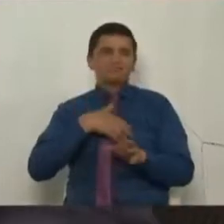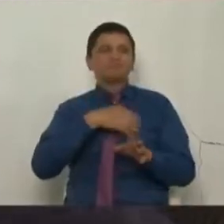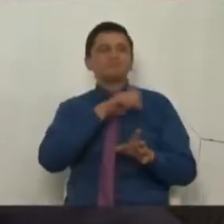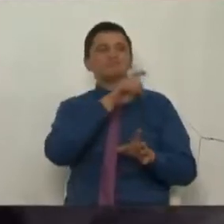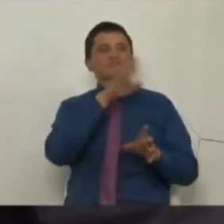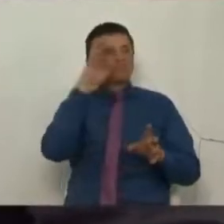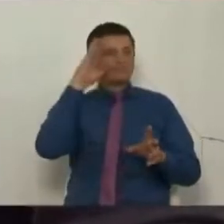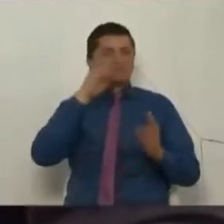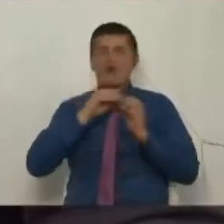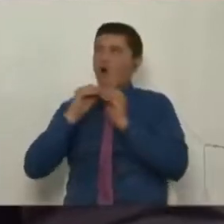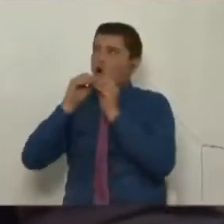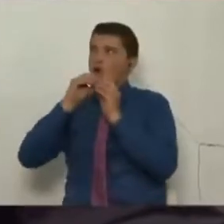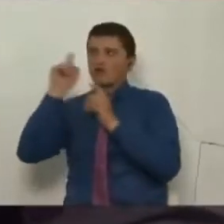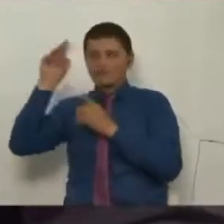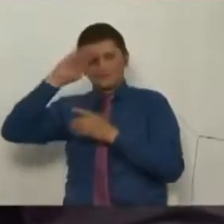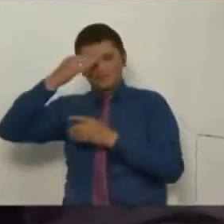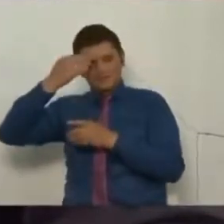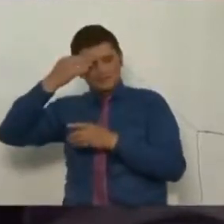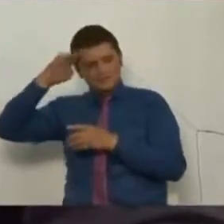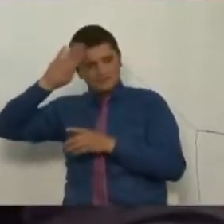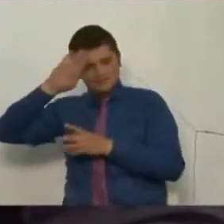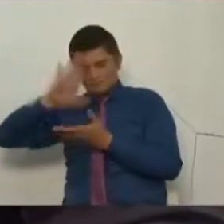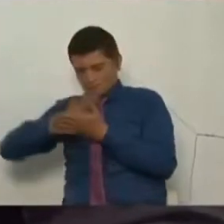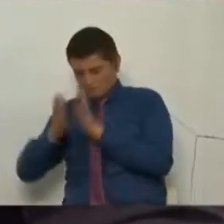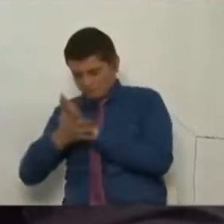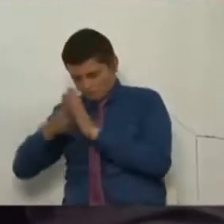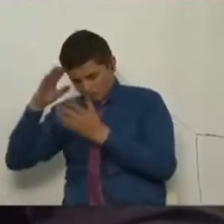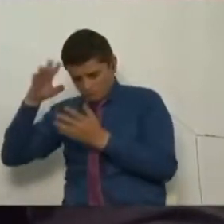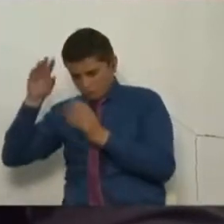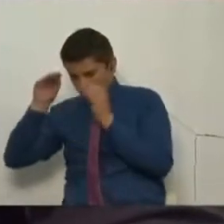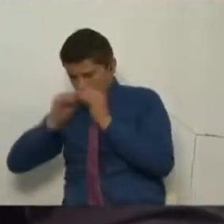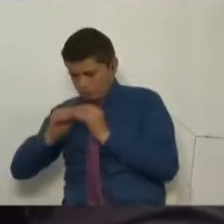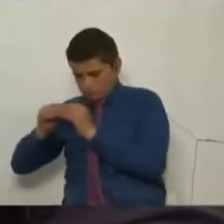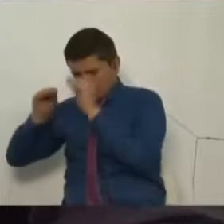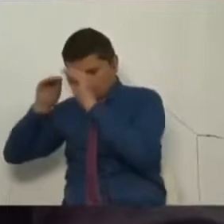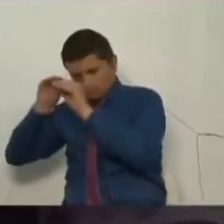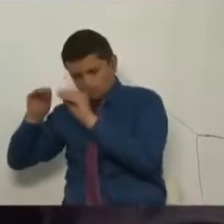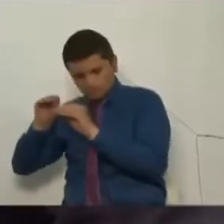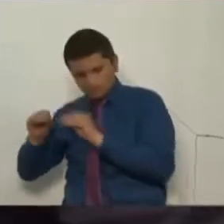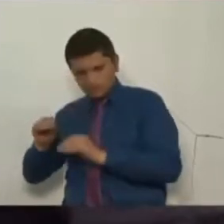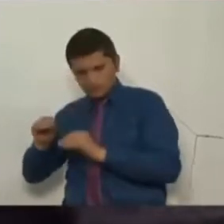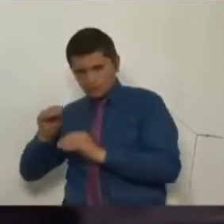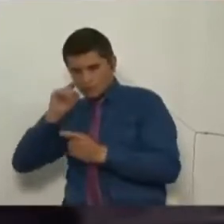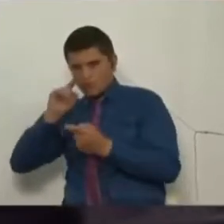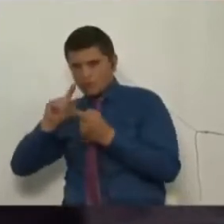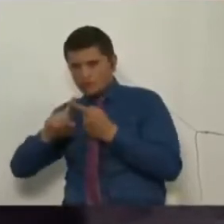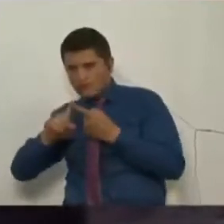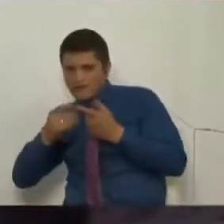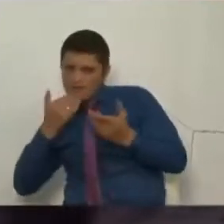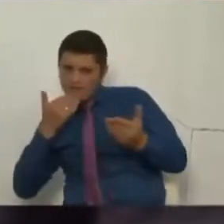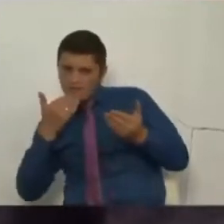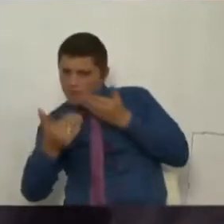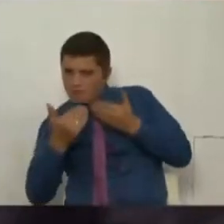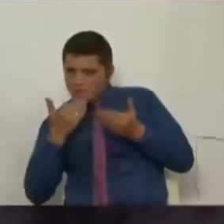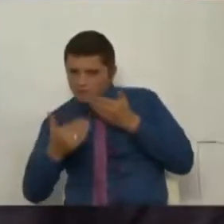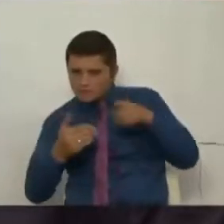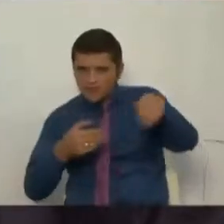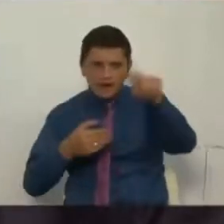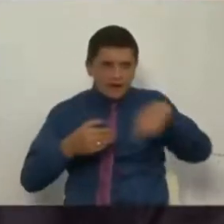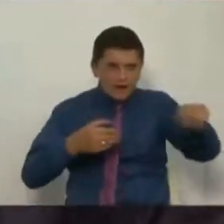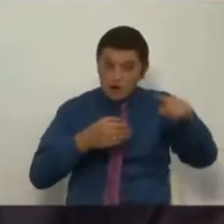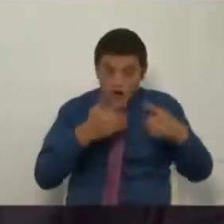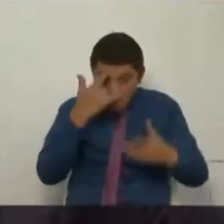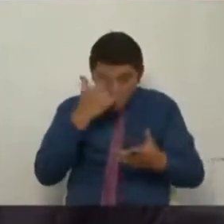hicimos el acuerdo para generar confianzas en un sector del país que tenía